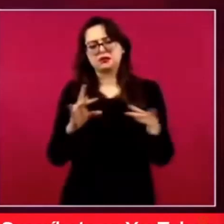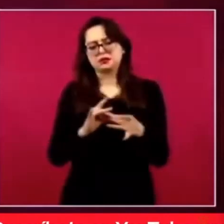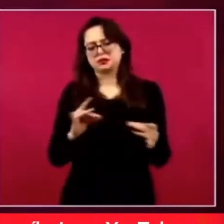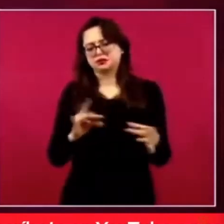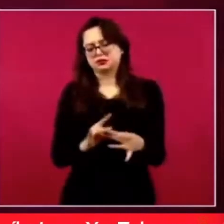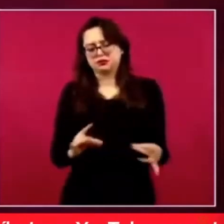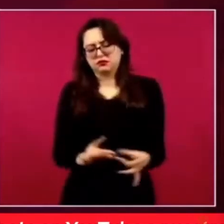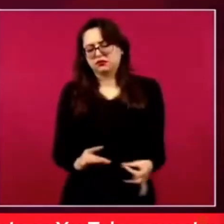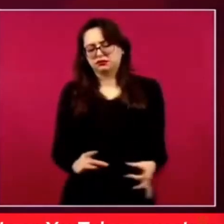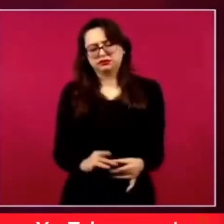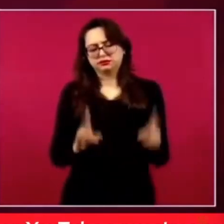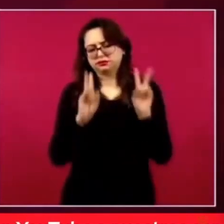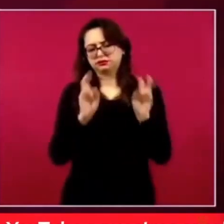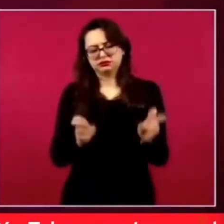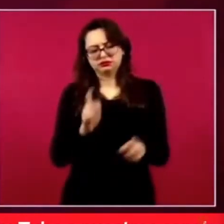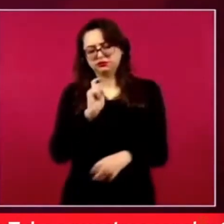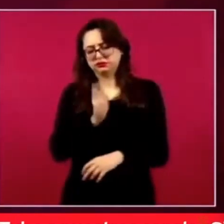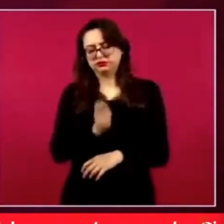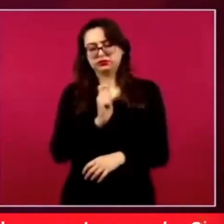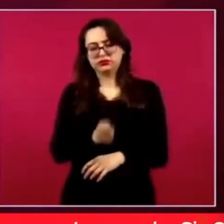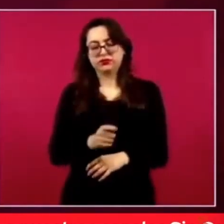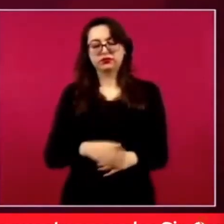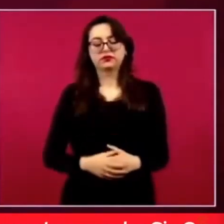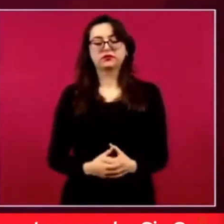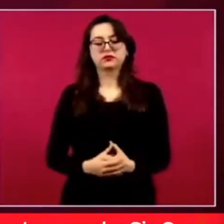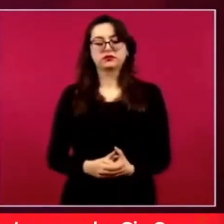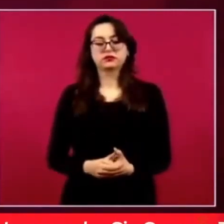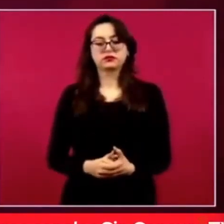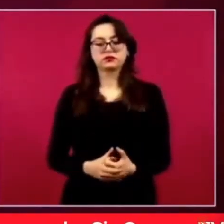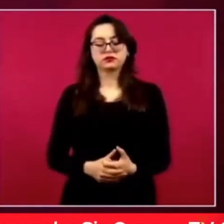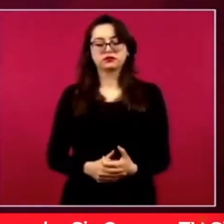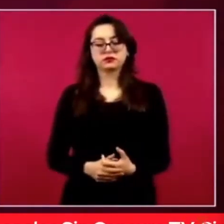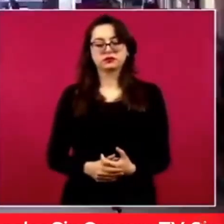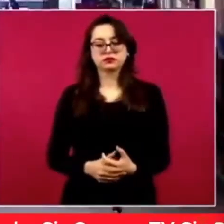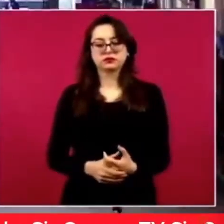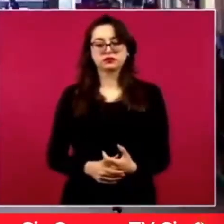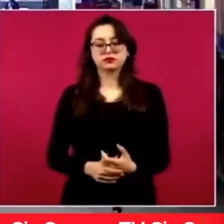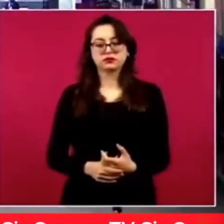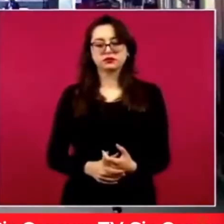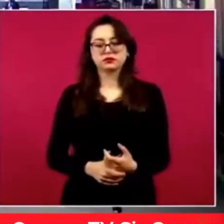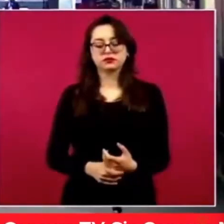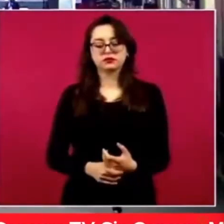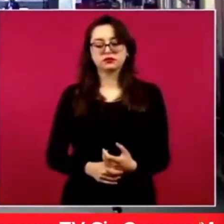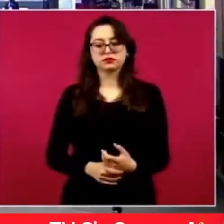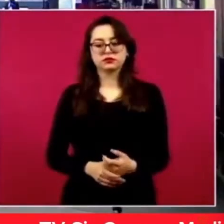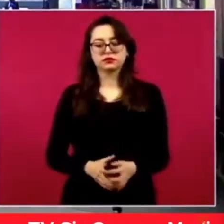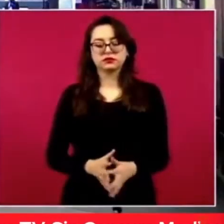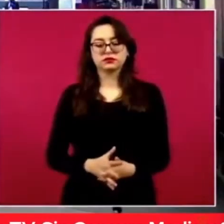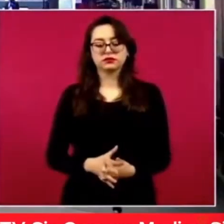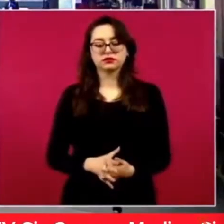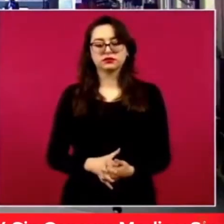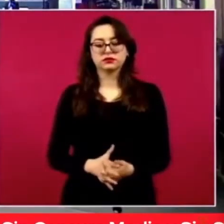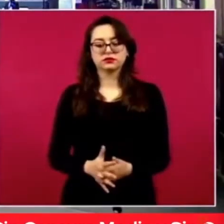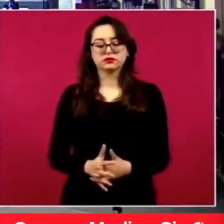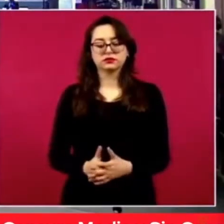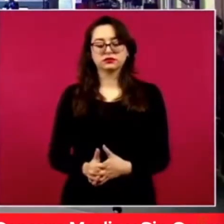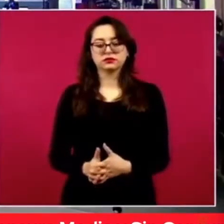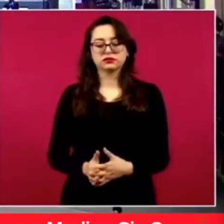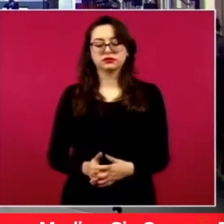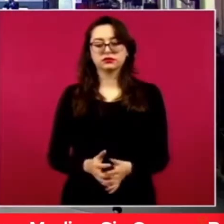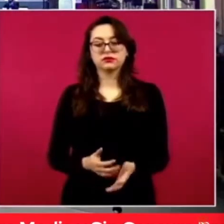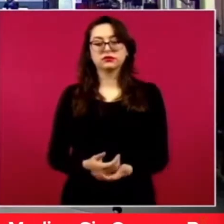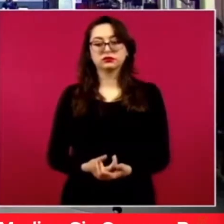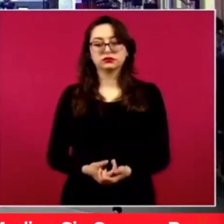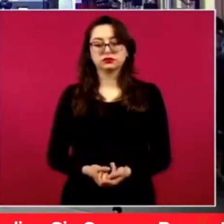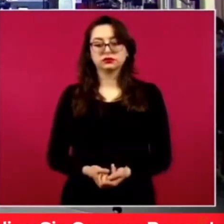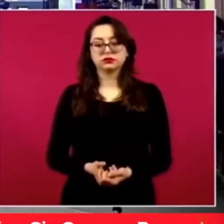explicando. ¿Y cuando se compra esta unidad, se le dijo el gobierno al turno